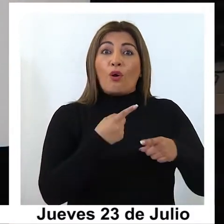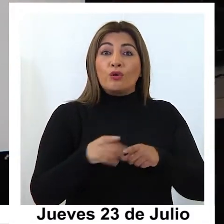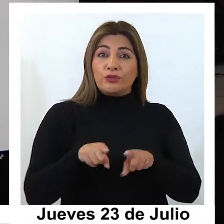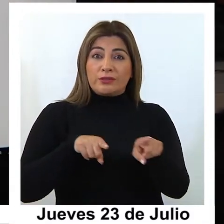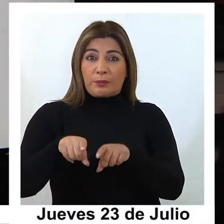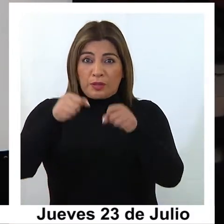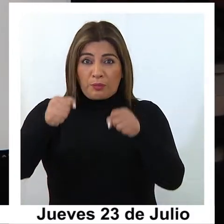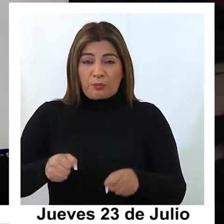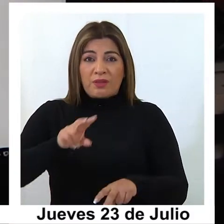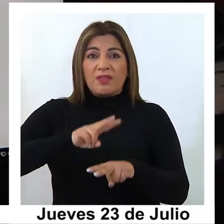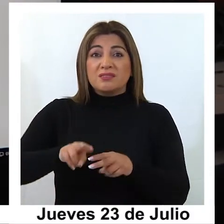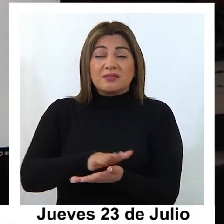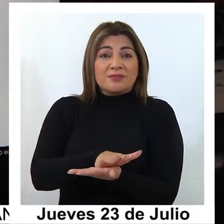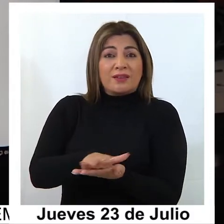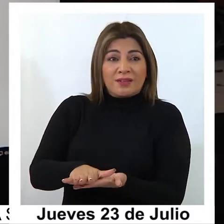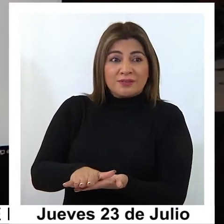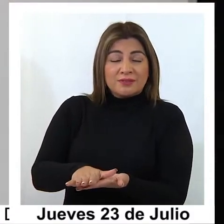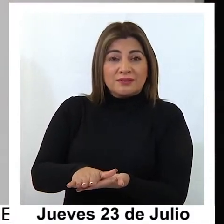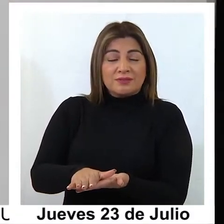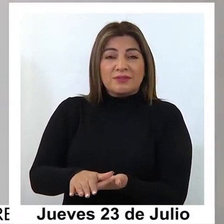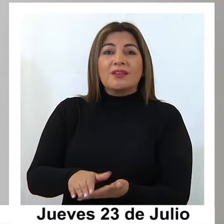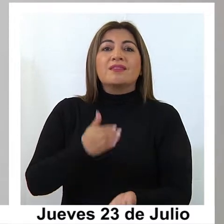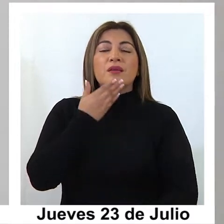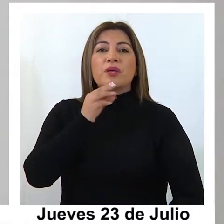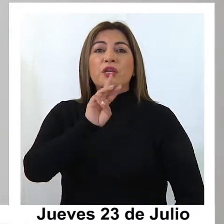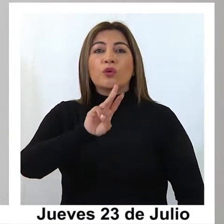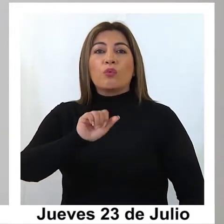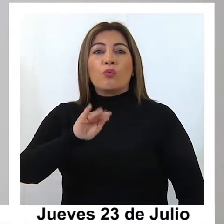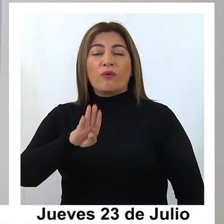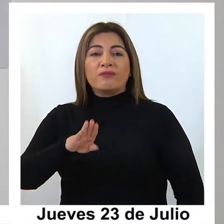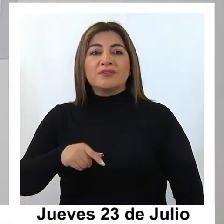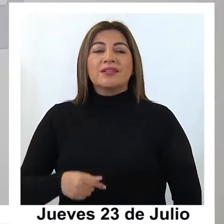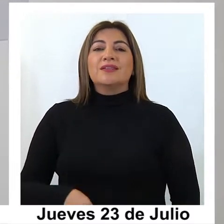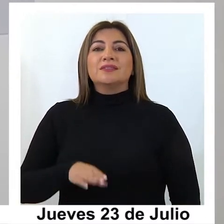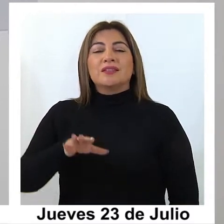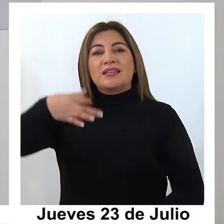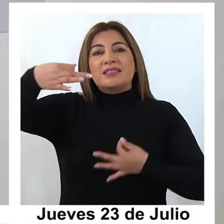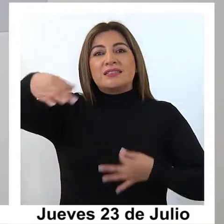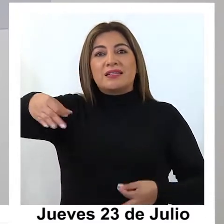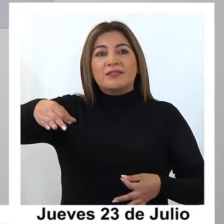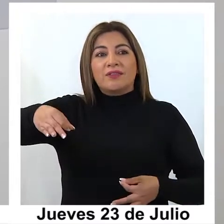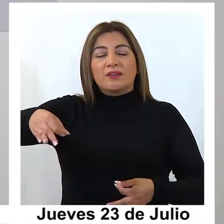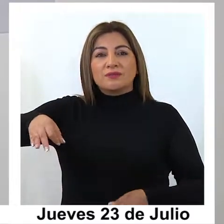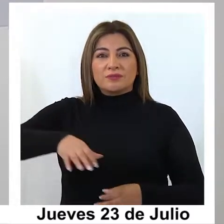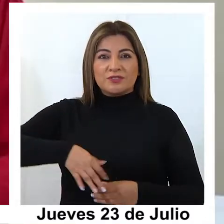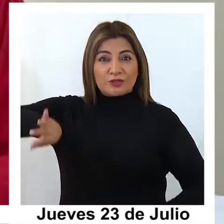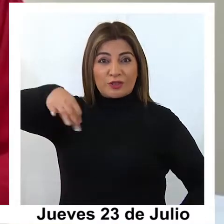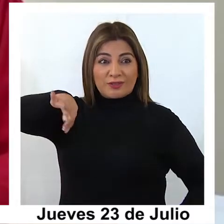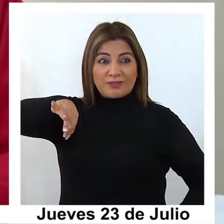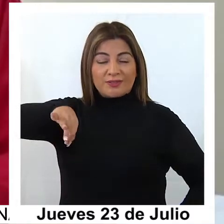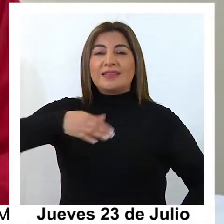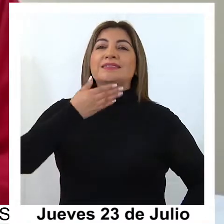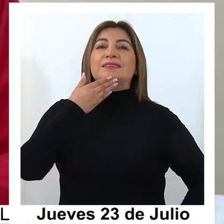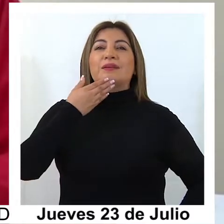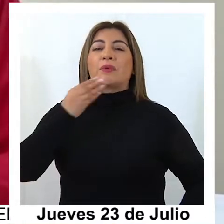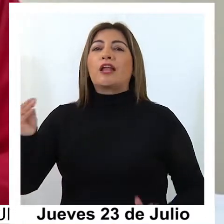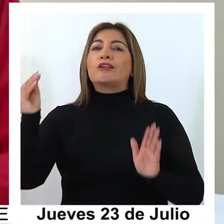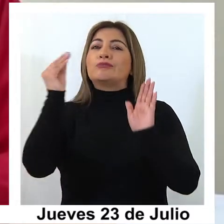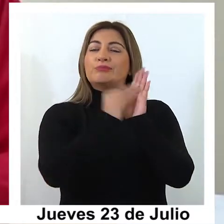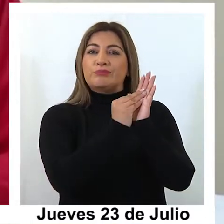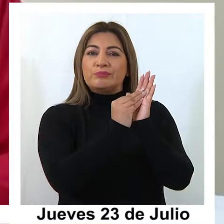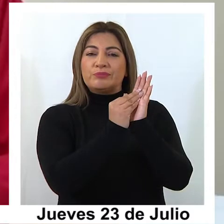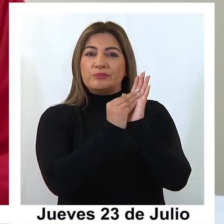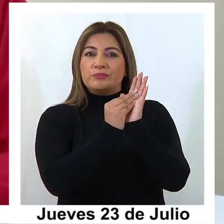que se podrá realizar de manera gratuita y desde la página web es la obtención del certificado de soltería. Además incorporamos el